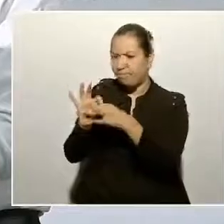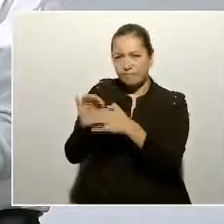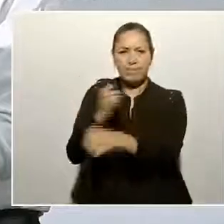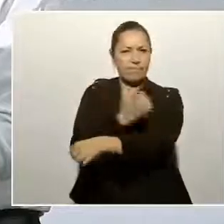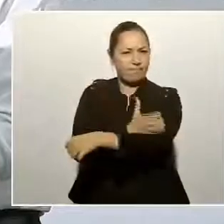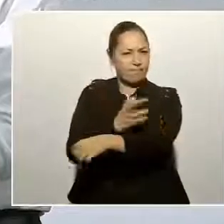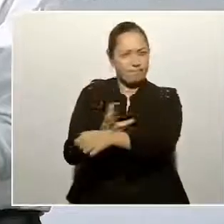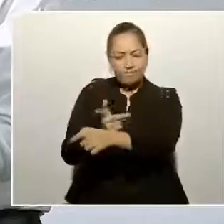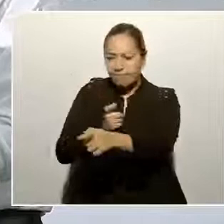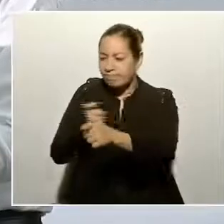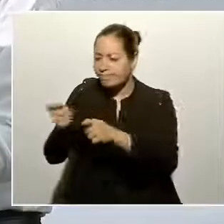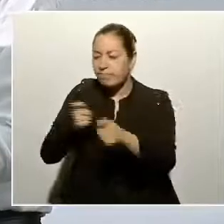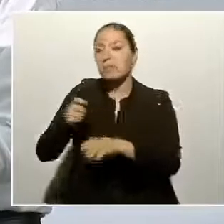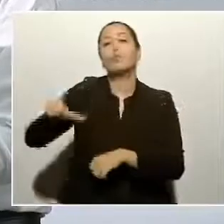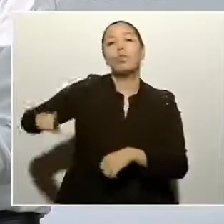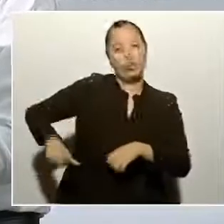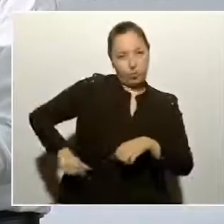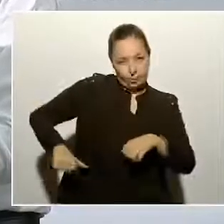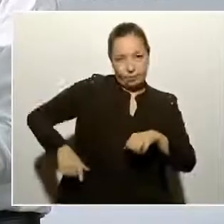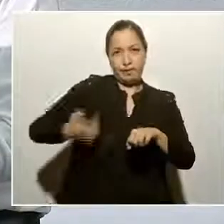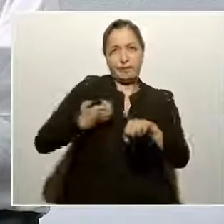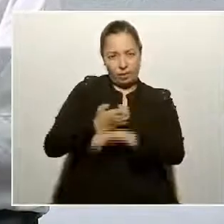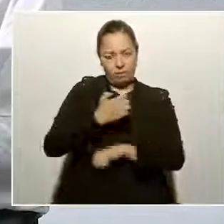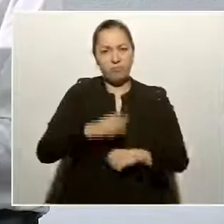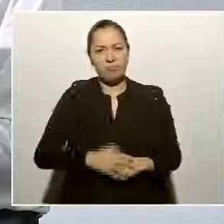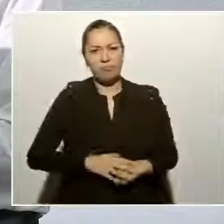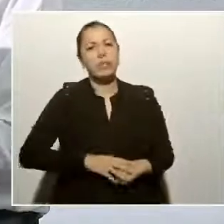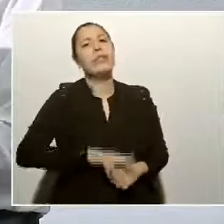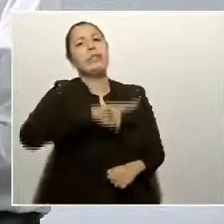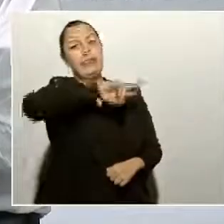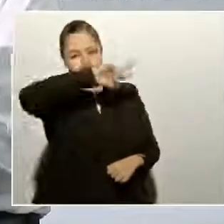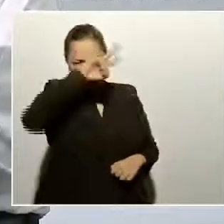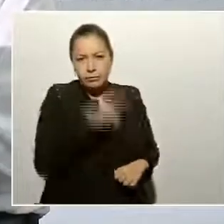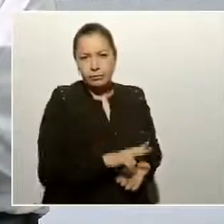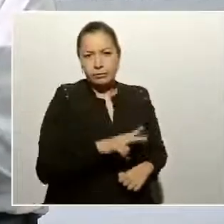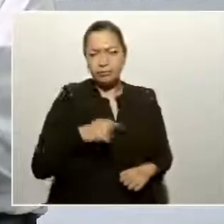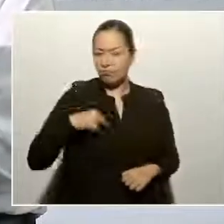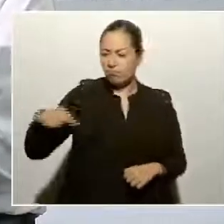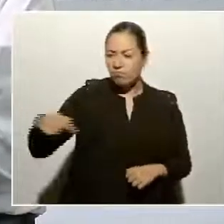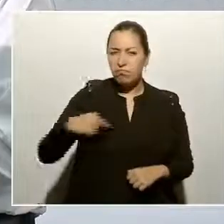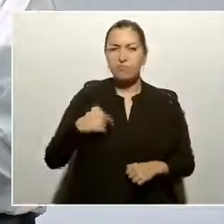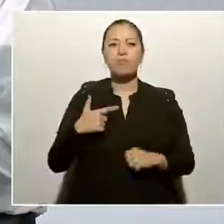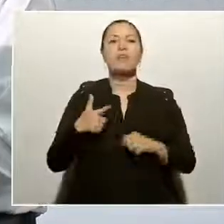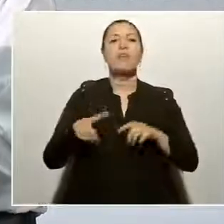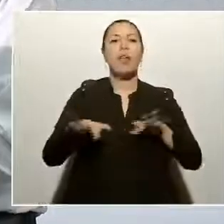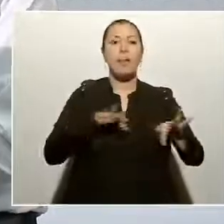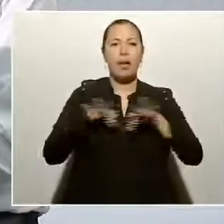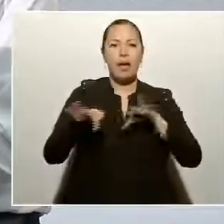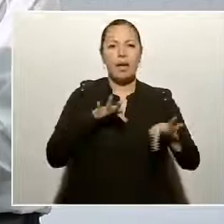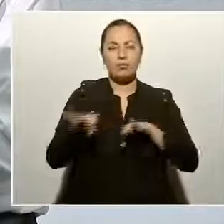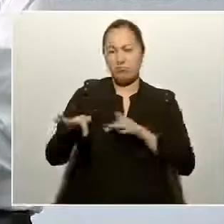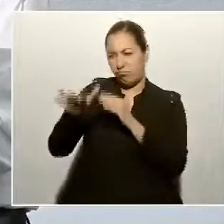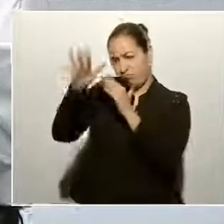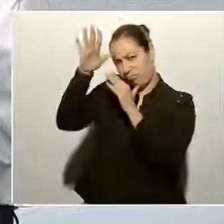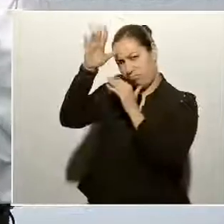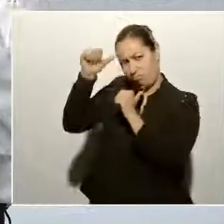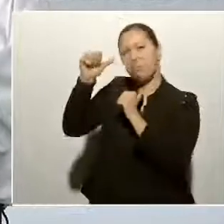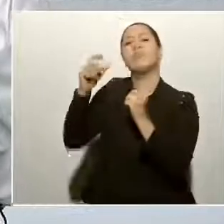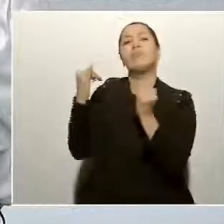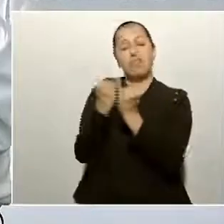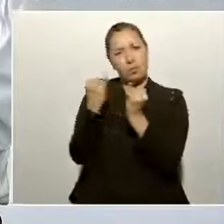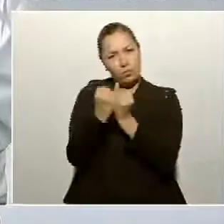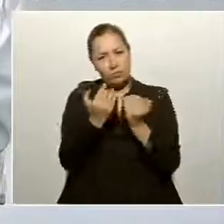En efecto, estamos trabajando de común acuerdo con el gobernador Quirín